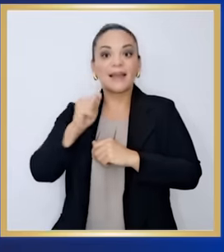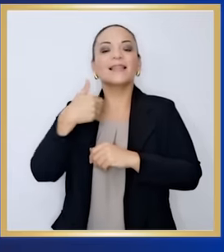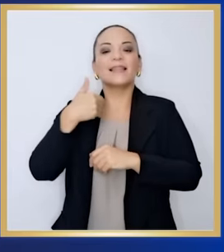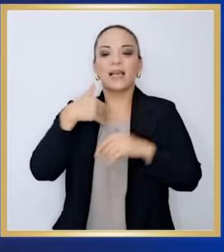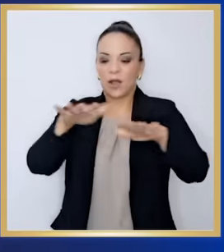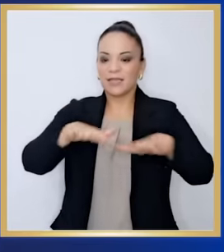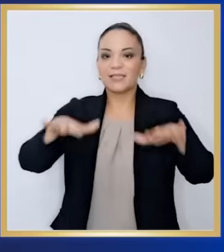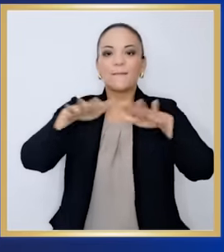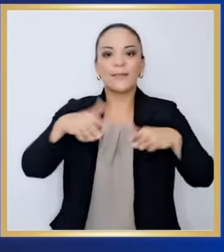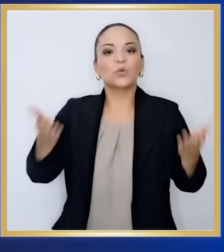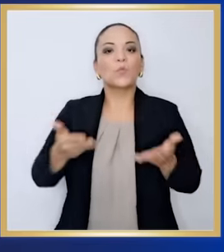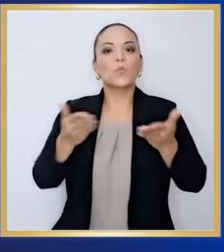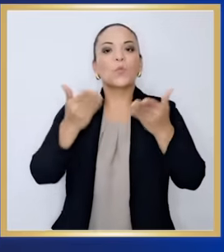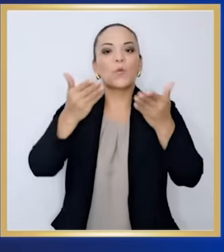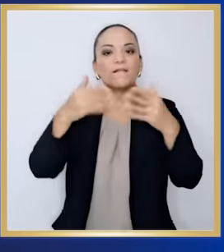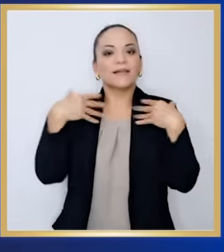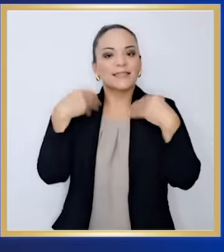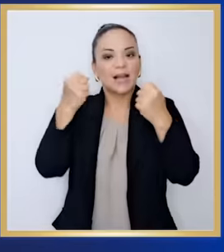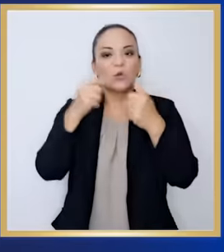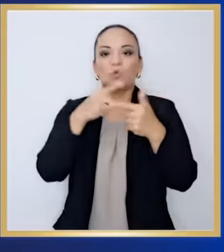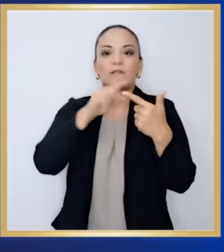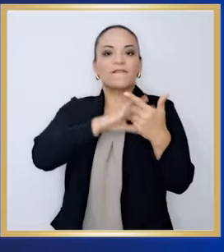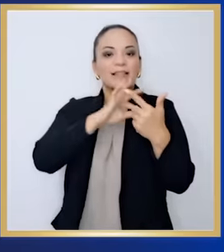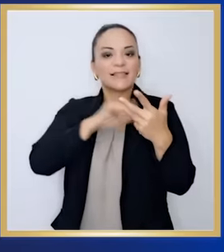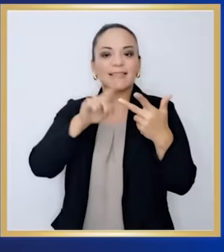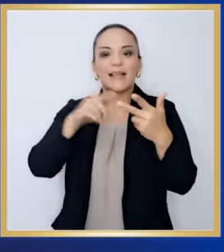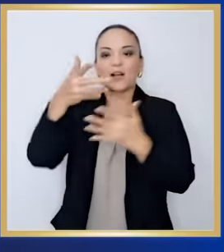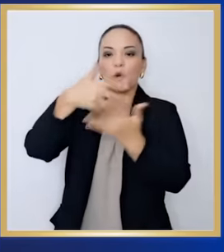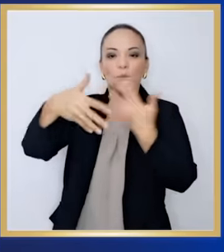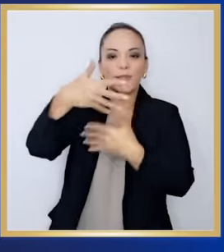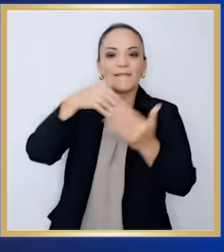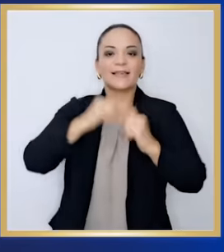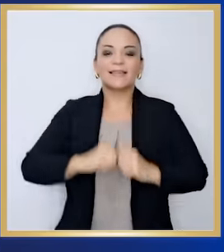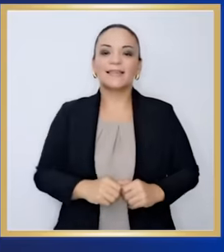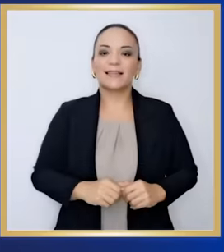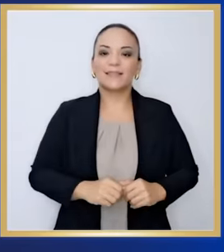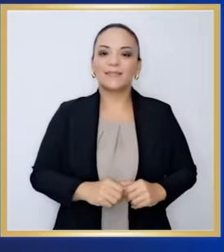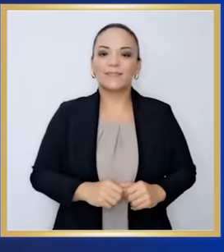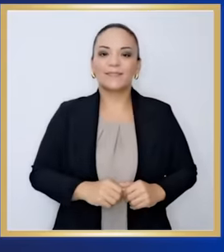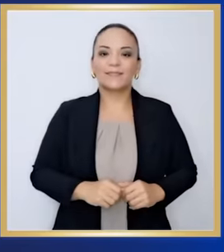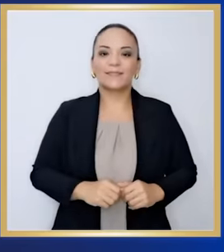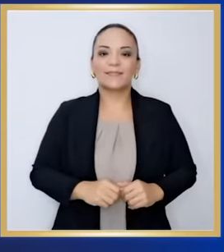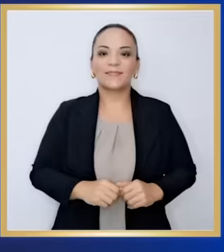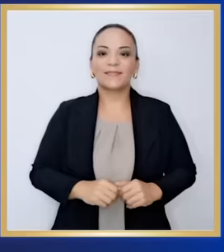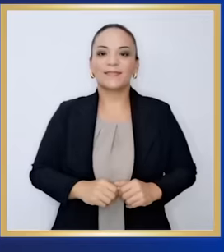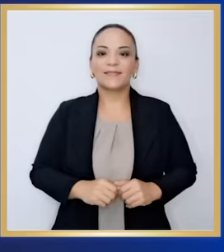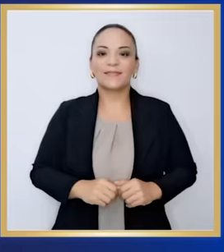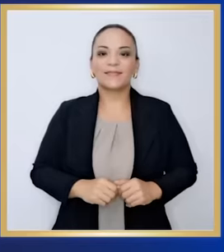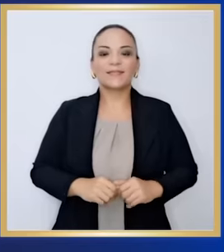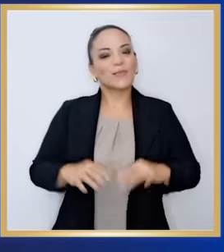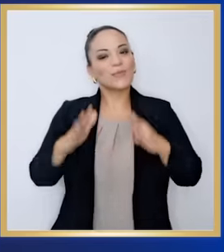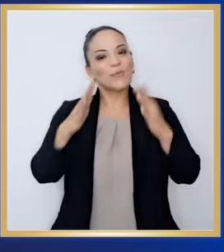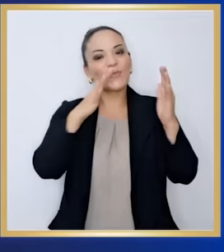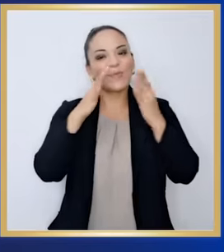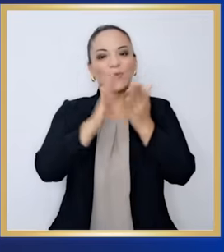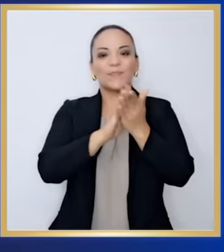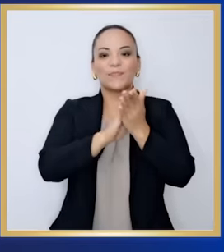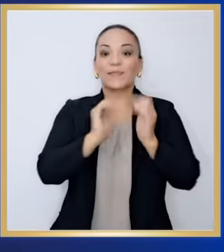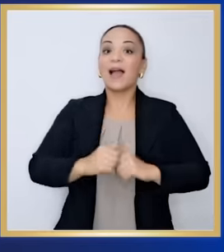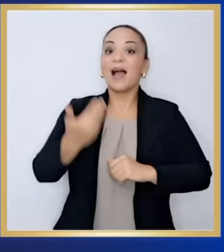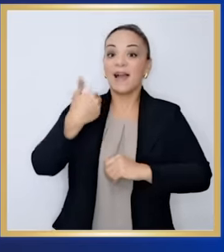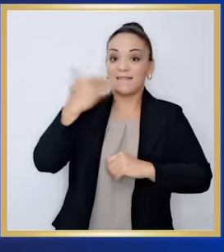¡NiGuro! ¡Bravo! Había que hacer una paradita en Cartago. Y aquí hoy tenemos esta